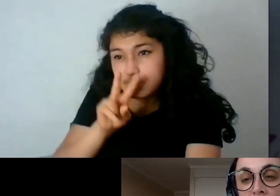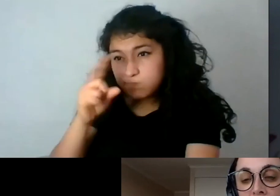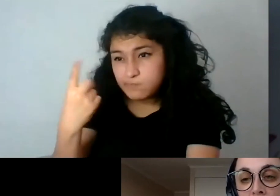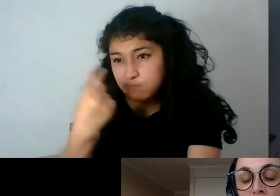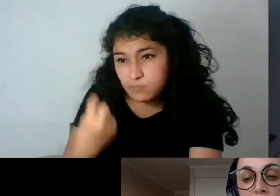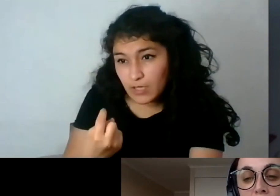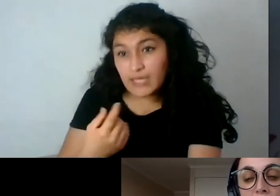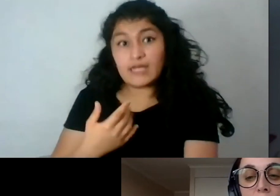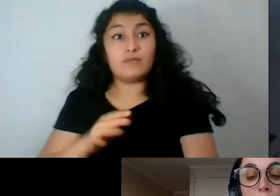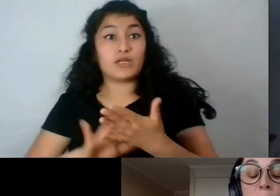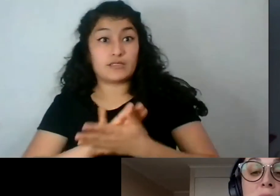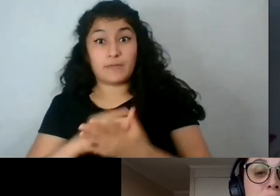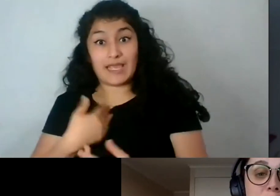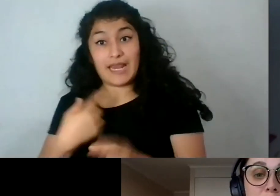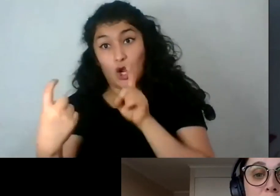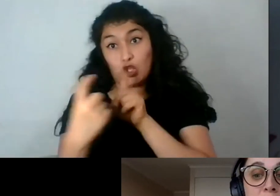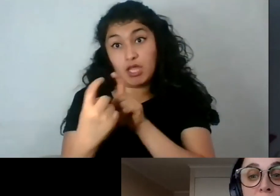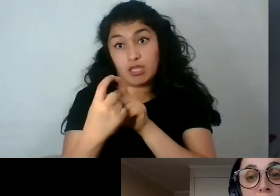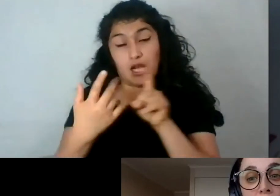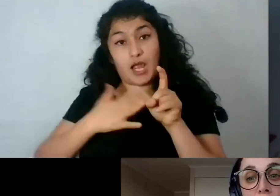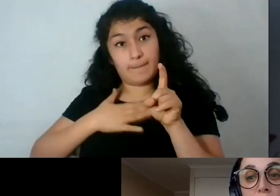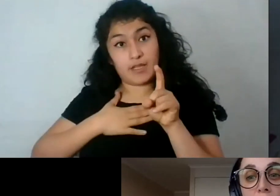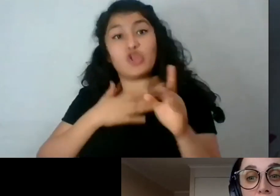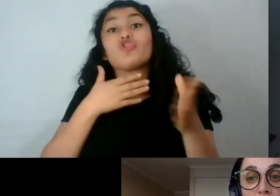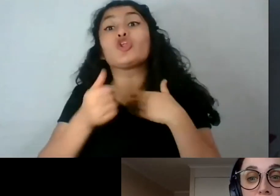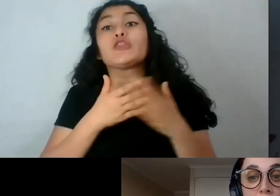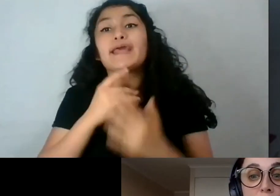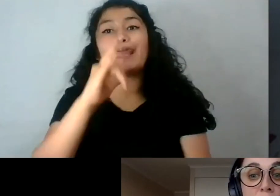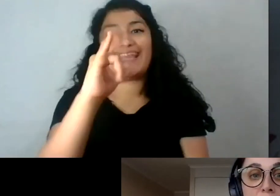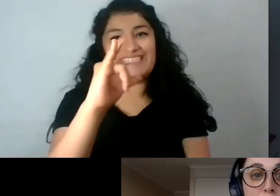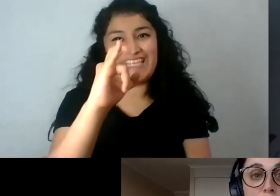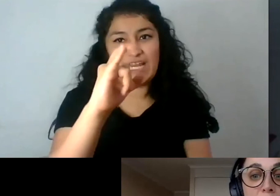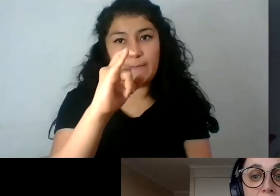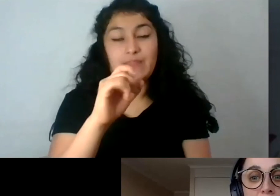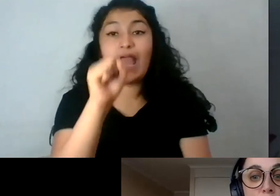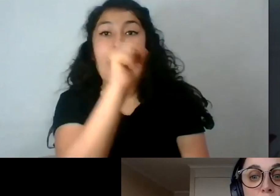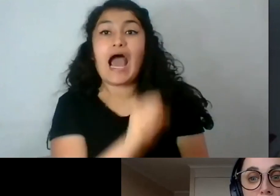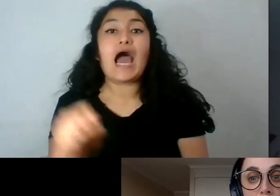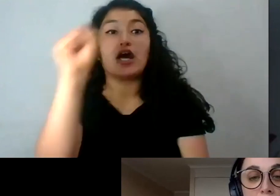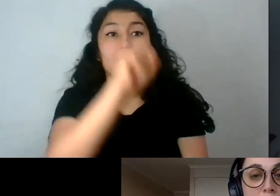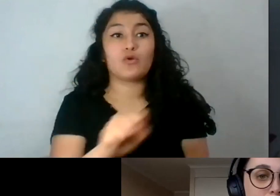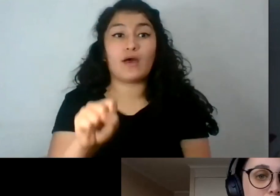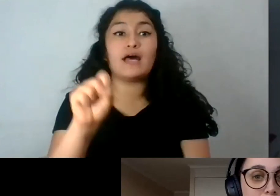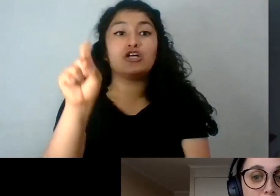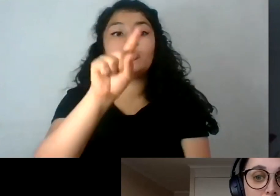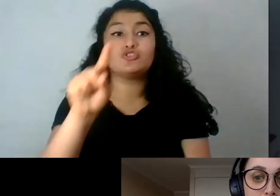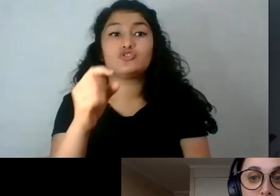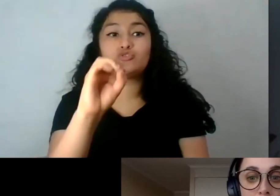contactarme, me pueden contactar por mi Instagram, queridos. Arroba soy la Valenzuela. Ahí